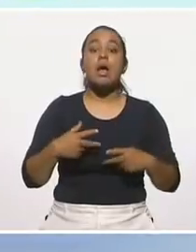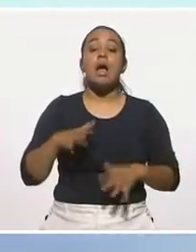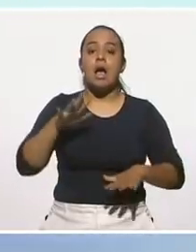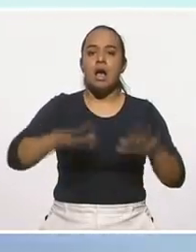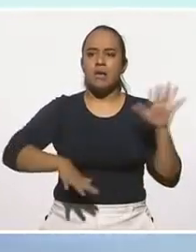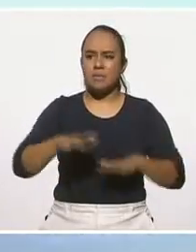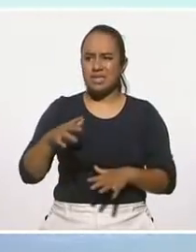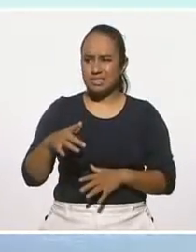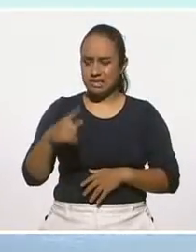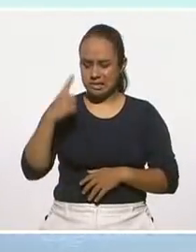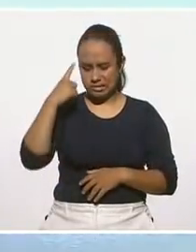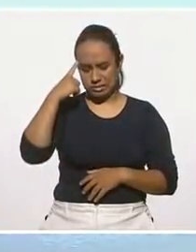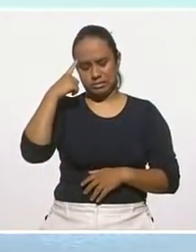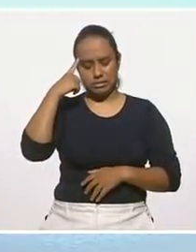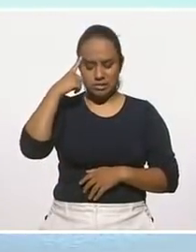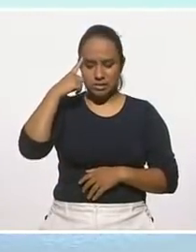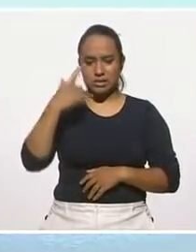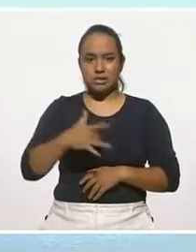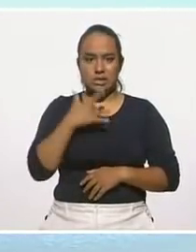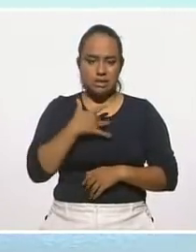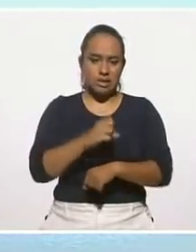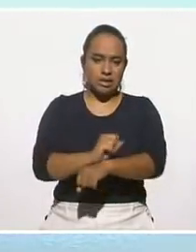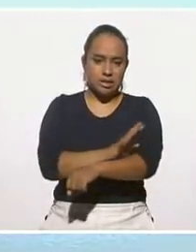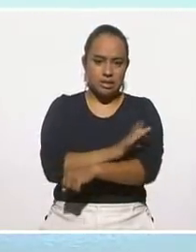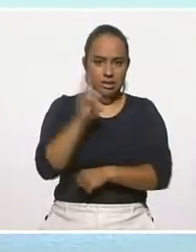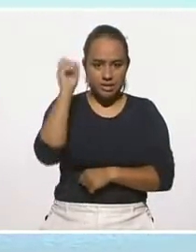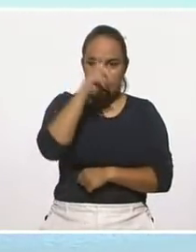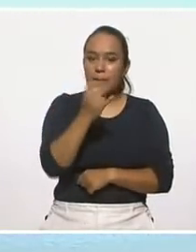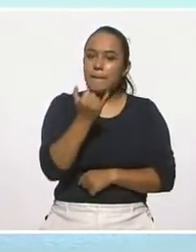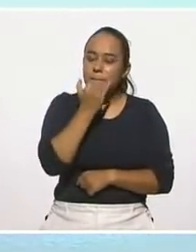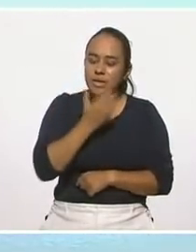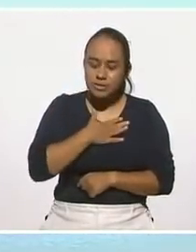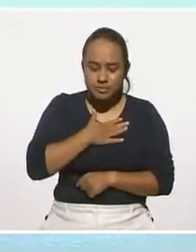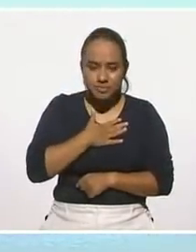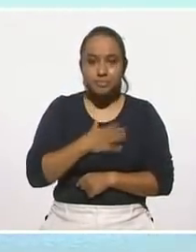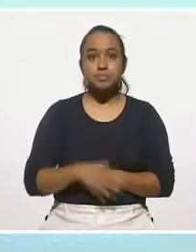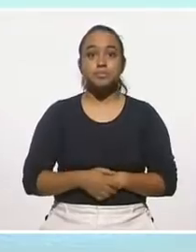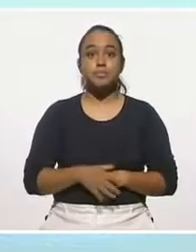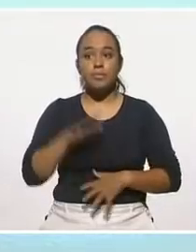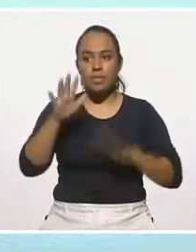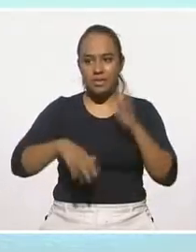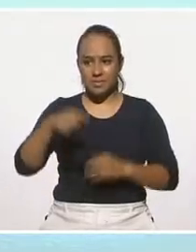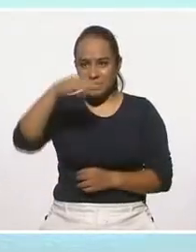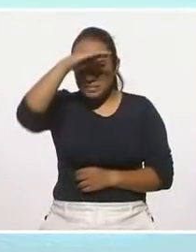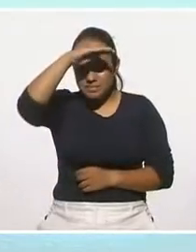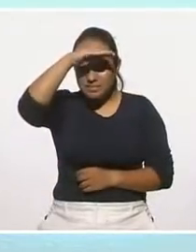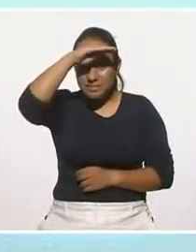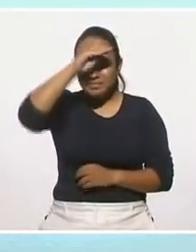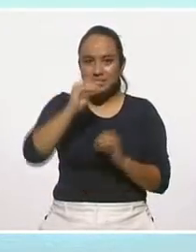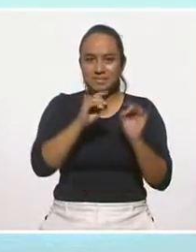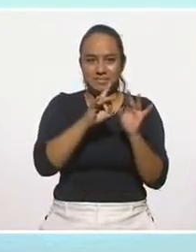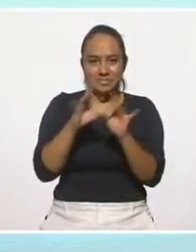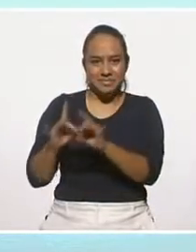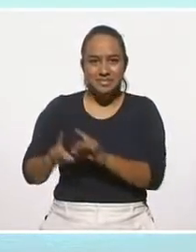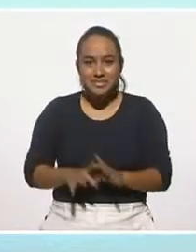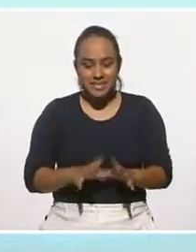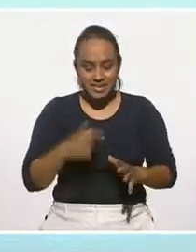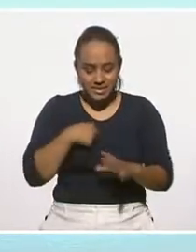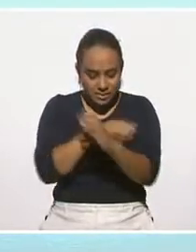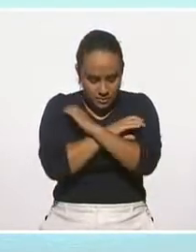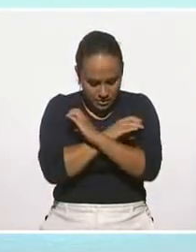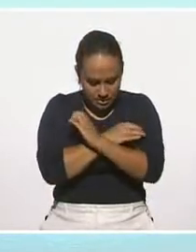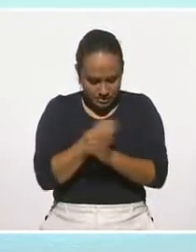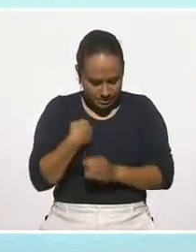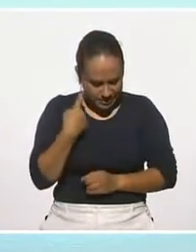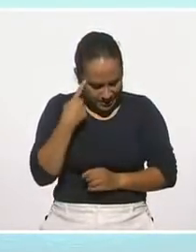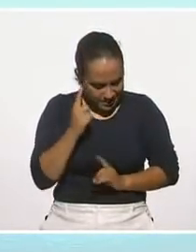con diferentes pensamientos, emociones o conductas que nos llevan a tener